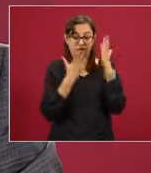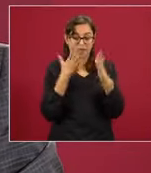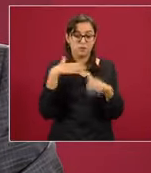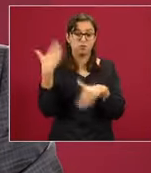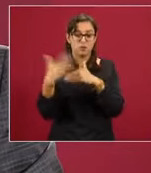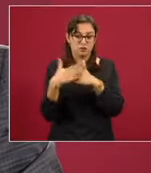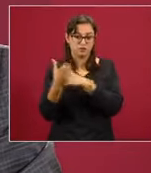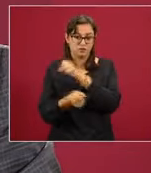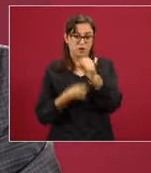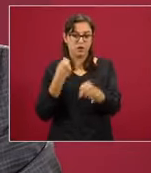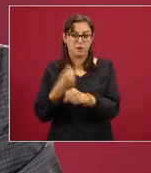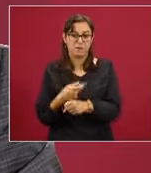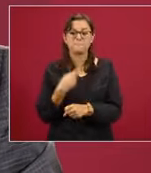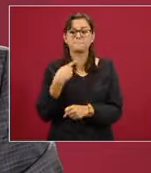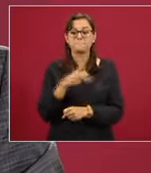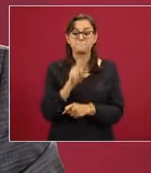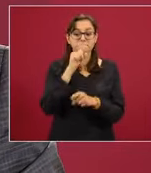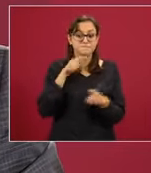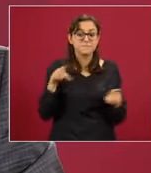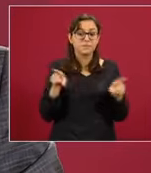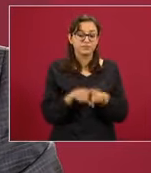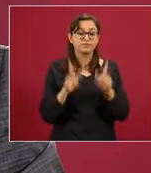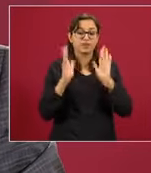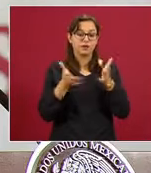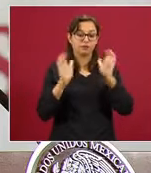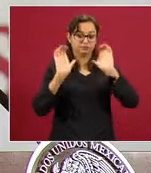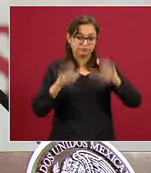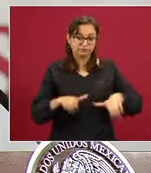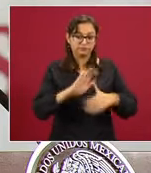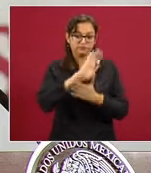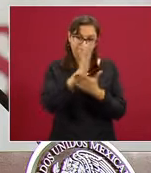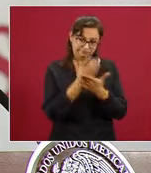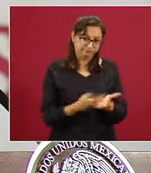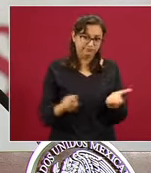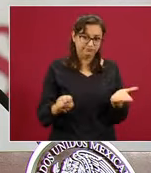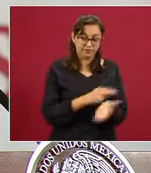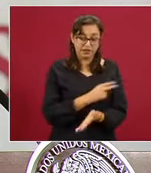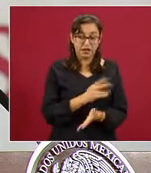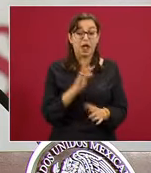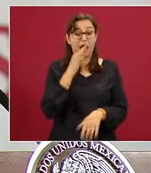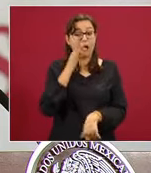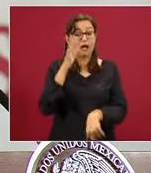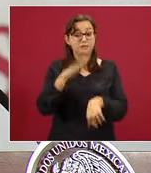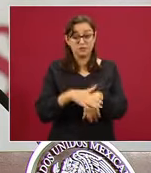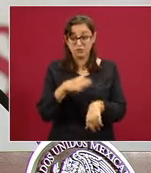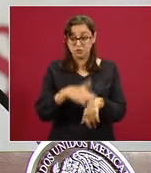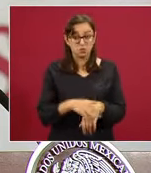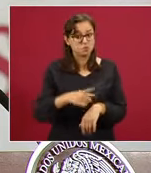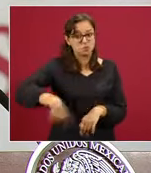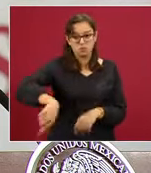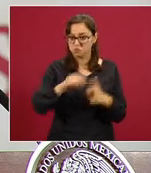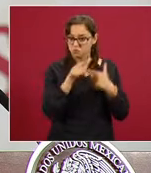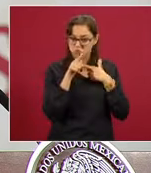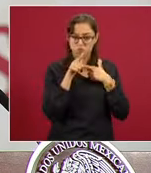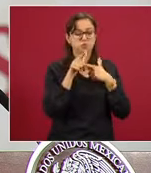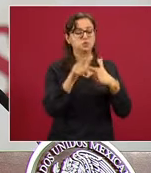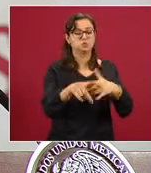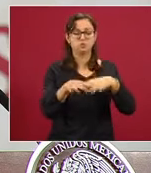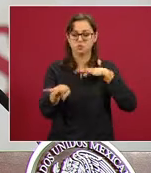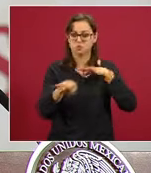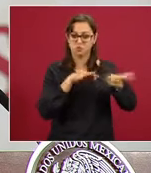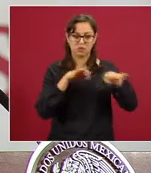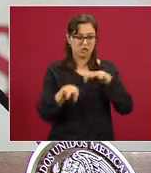pero también ya están contratados. Entonces, indudablemente, primera respuesta concreta, de aquí a diciembre van a seguirse la